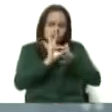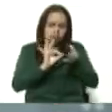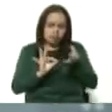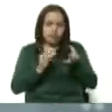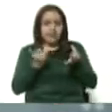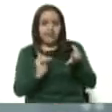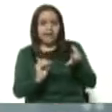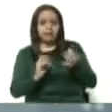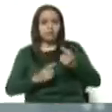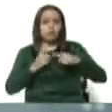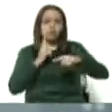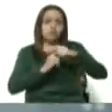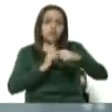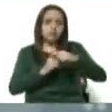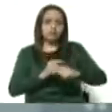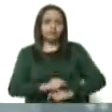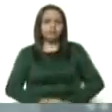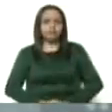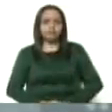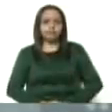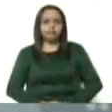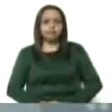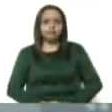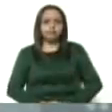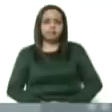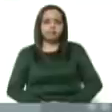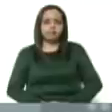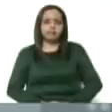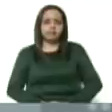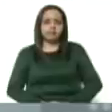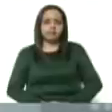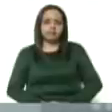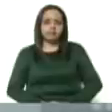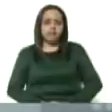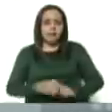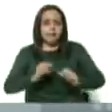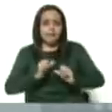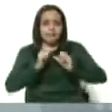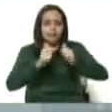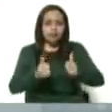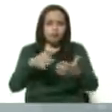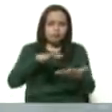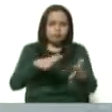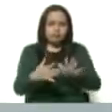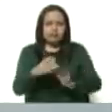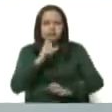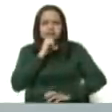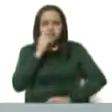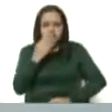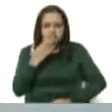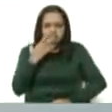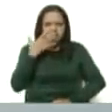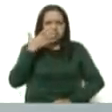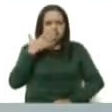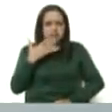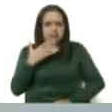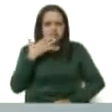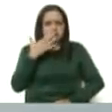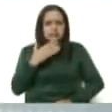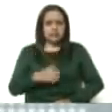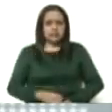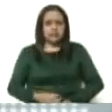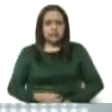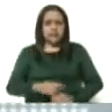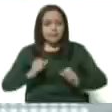ésta resultó positiva. Se diagnosticó como una insuficiencia respiratoria aguda moderada por COVID-19 y se inició